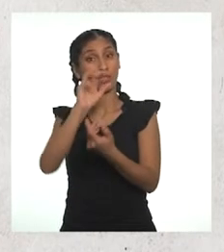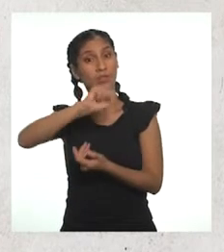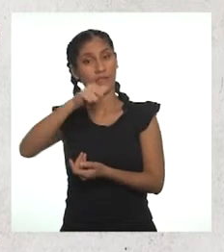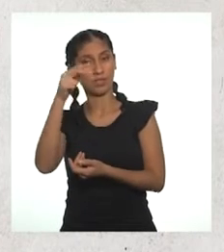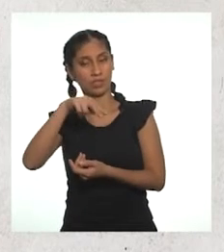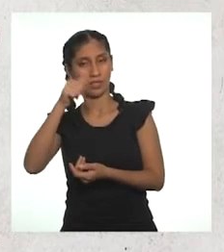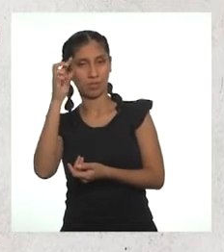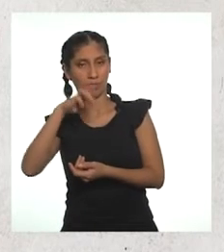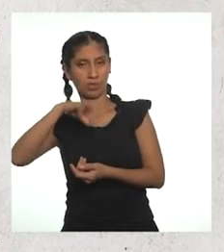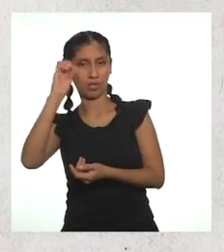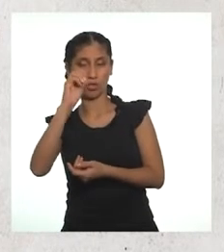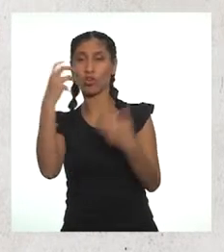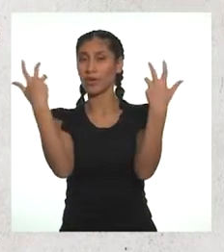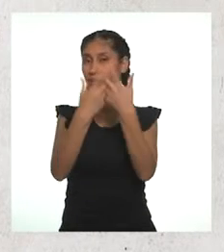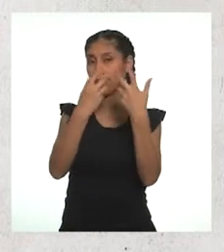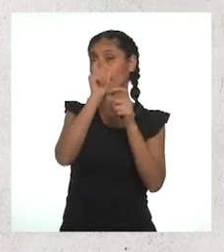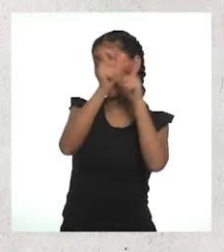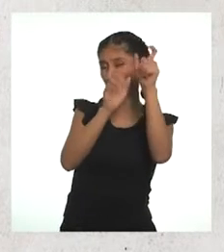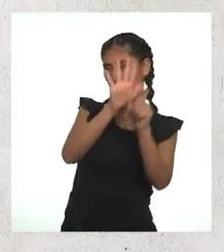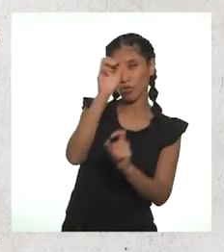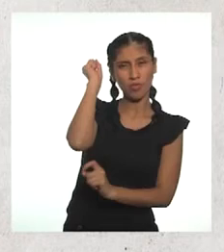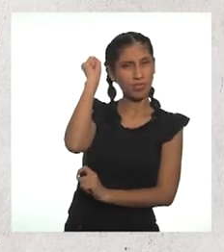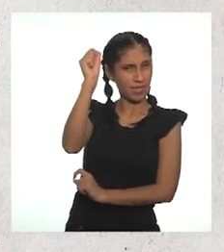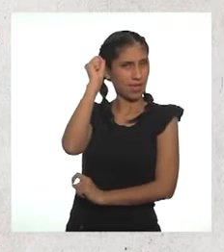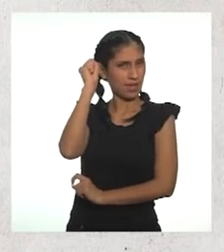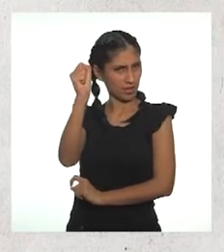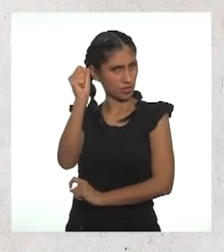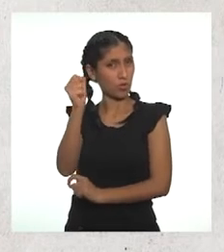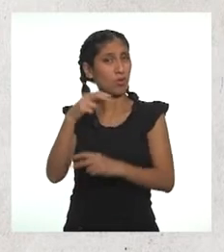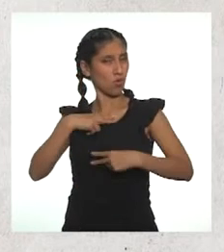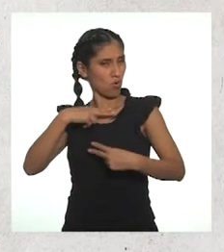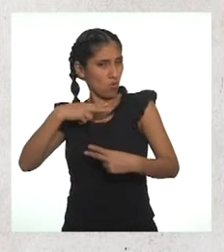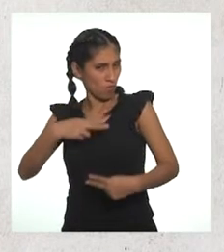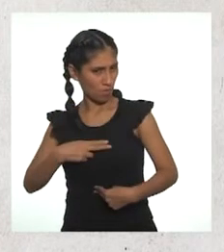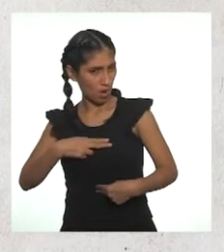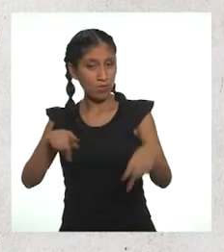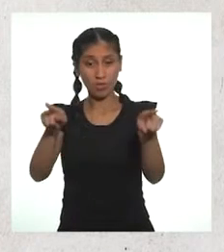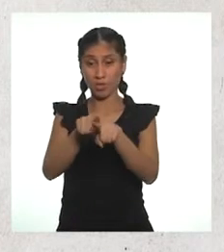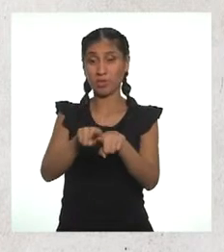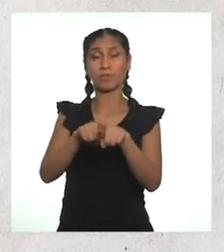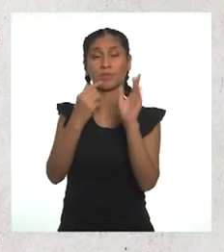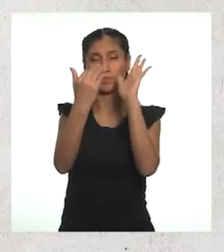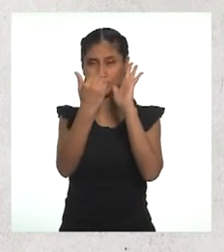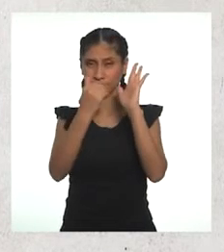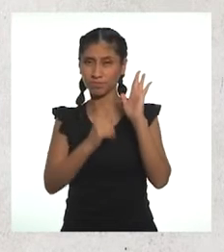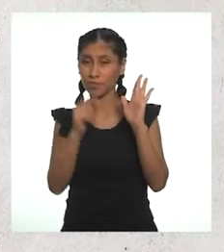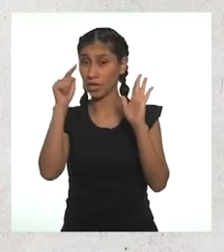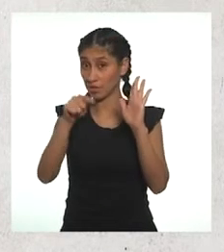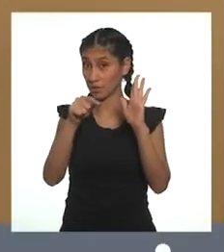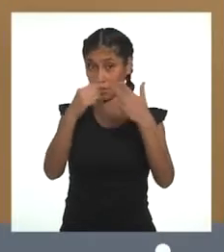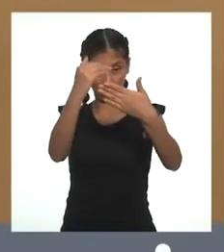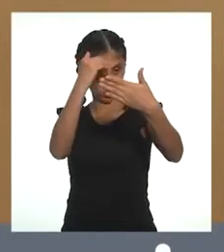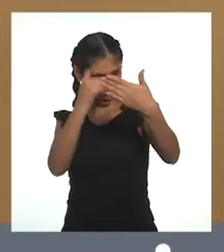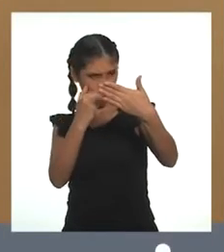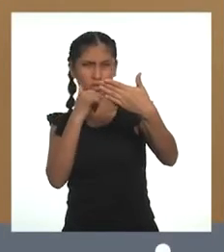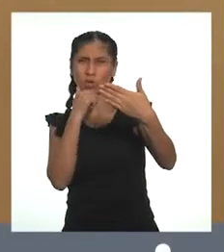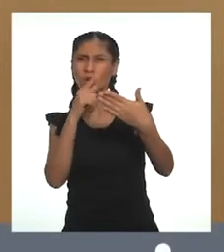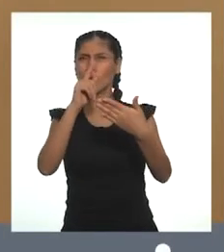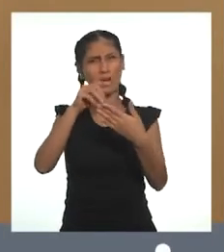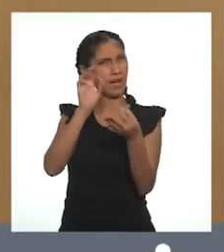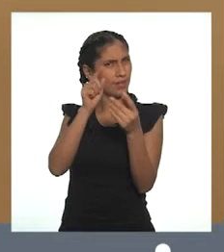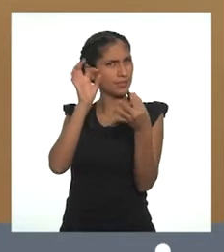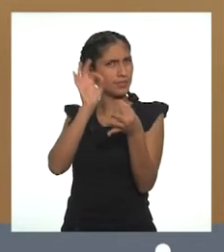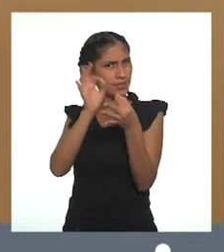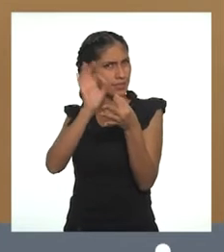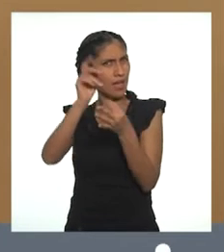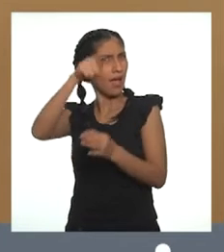humano e insta a los países a tomar medidas para su cumplimiento efectivo. Este Consejo